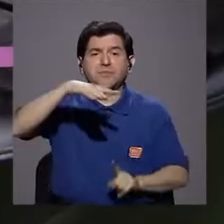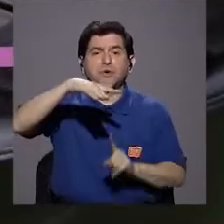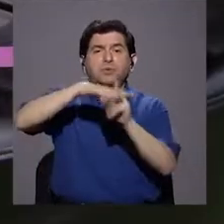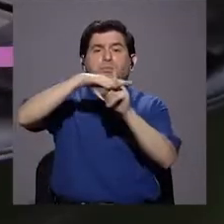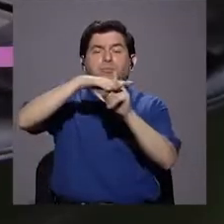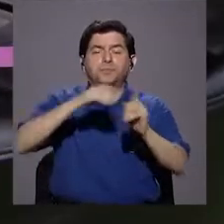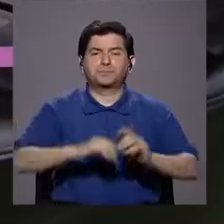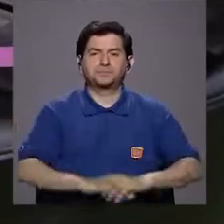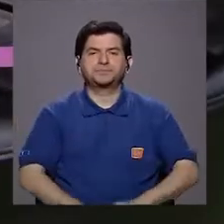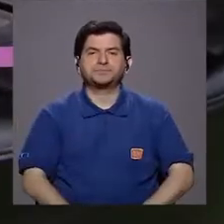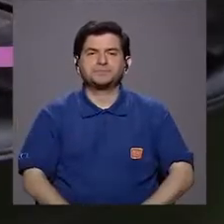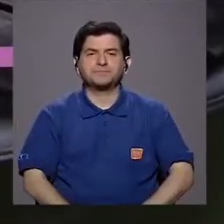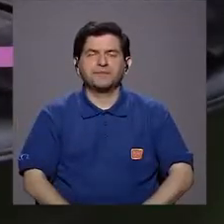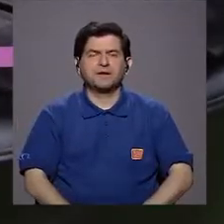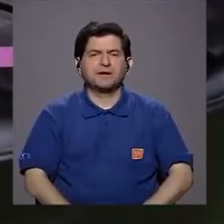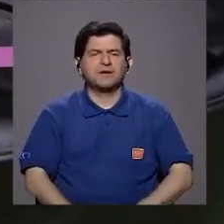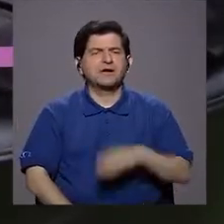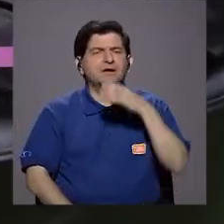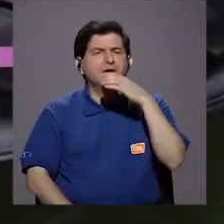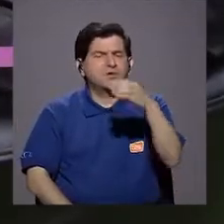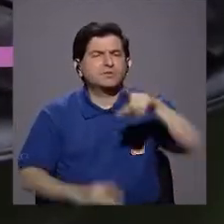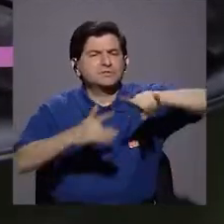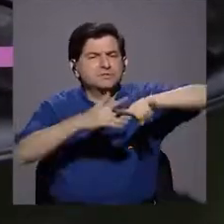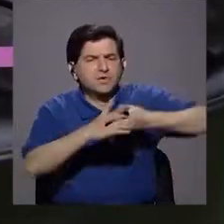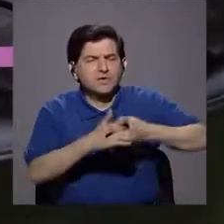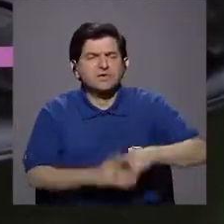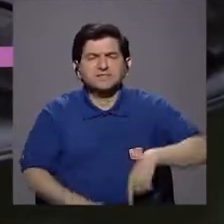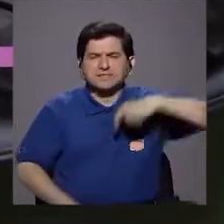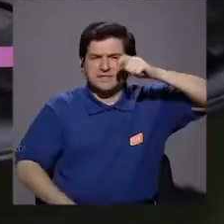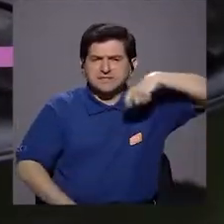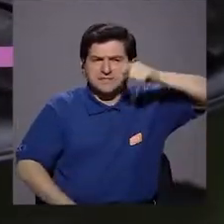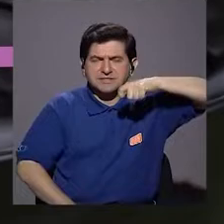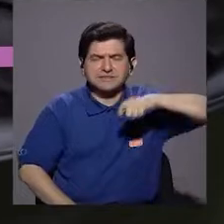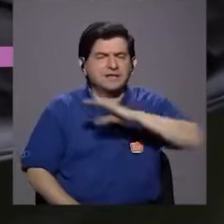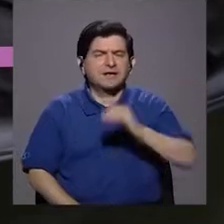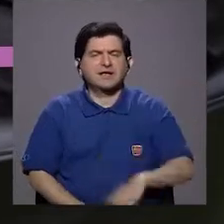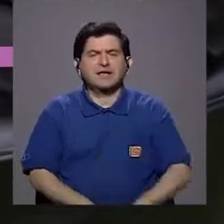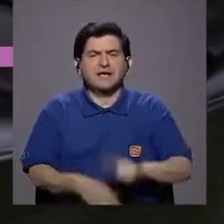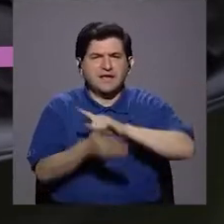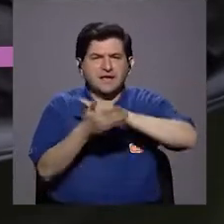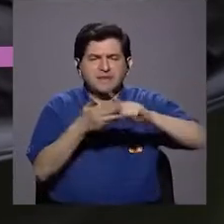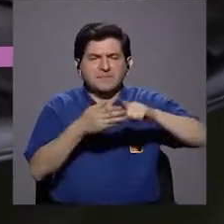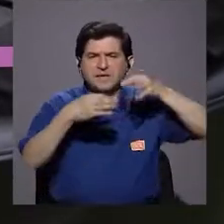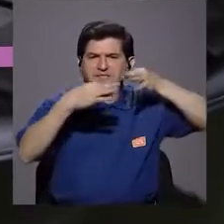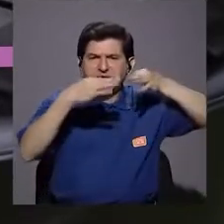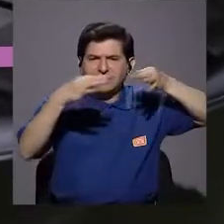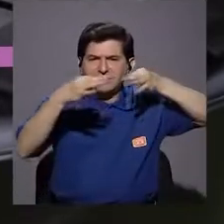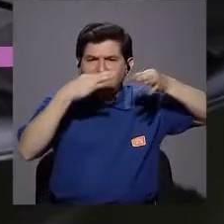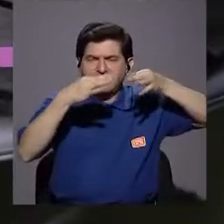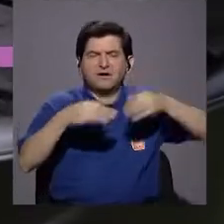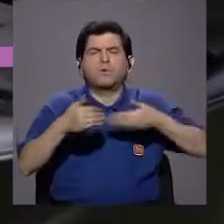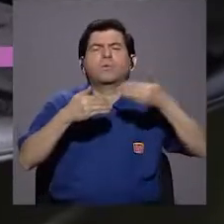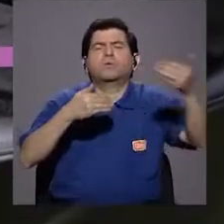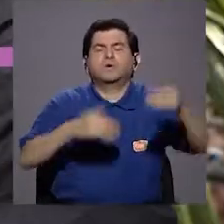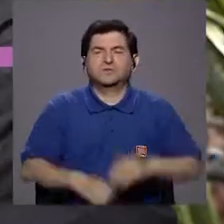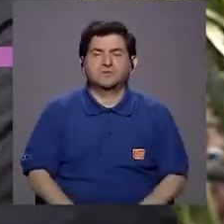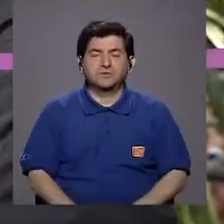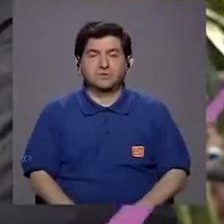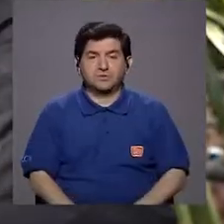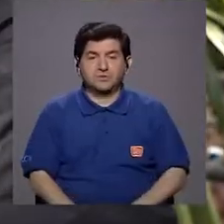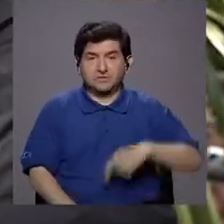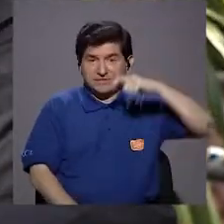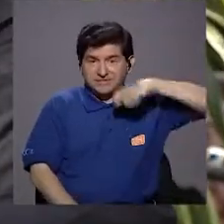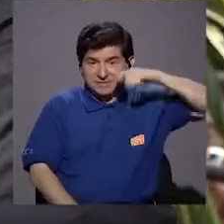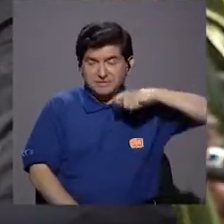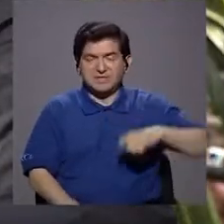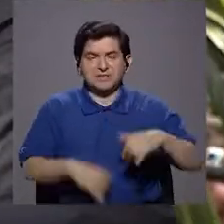¿Y cuándo es recomendable iniciar el cepillado y la limpieza dental, el hilado dental, por ejemplo? El cepillado